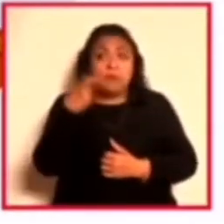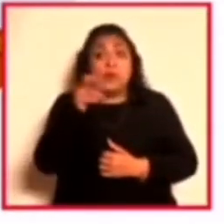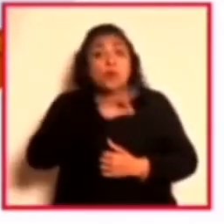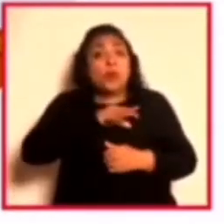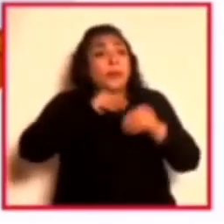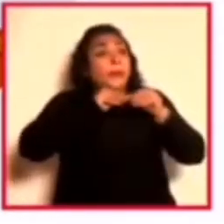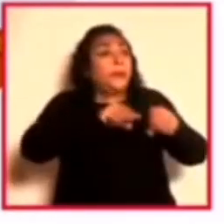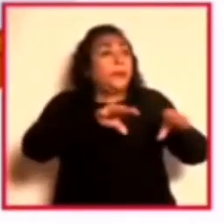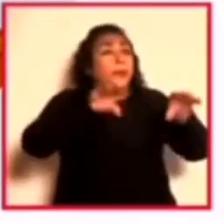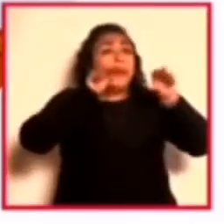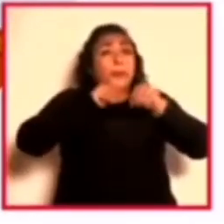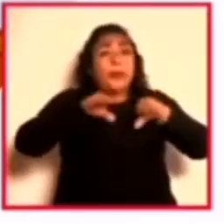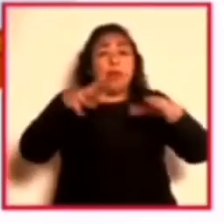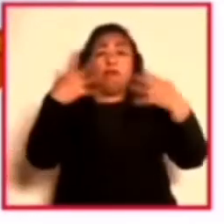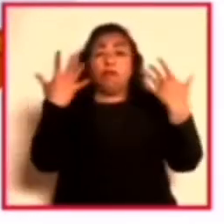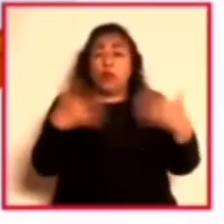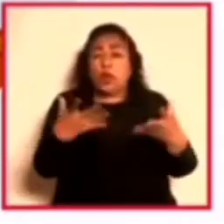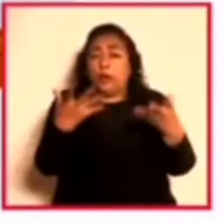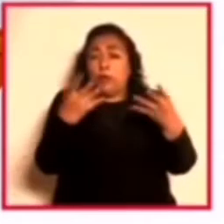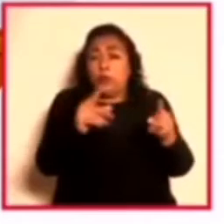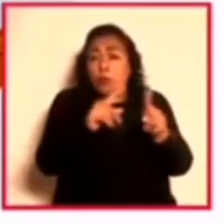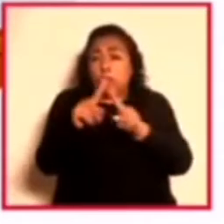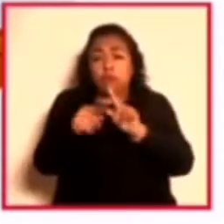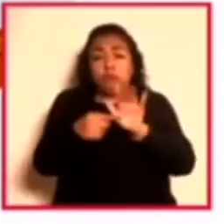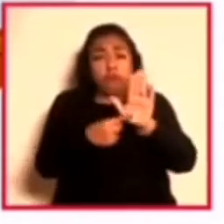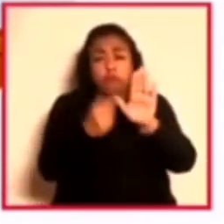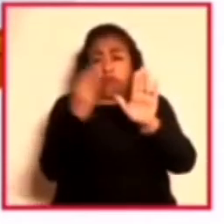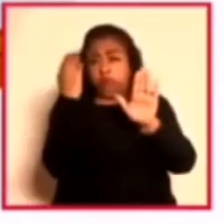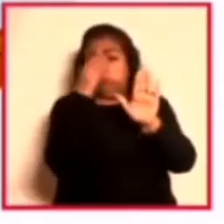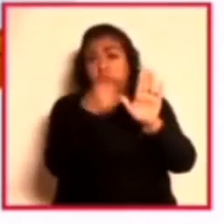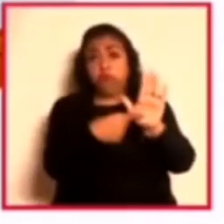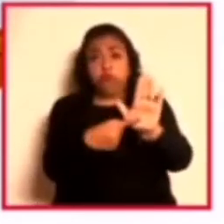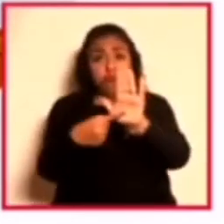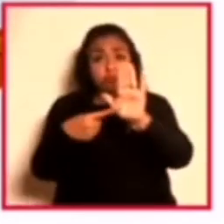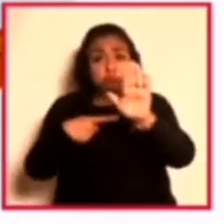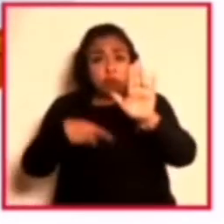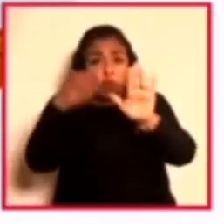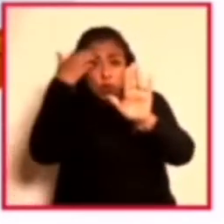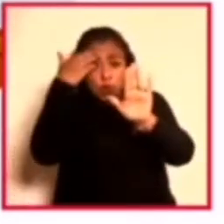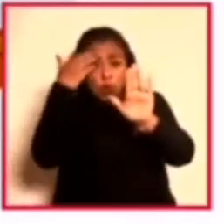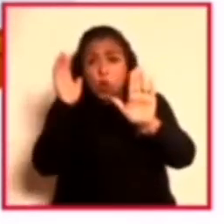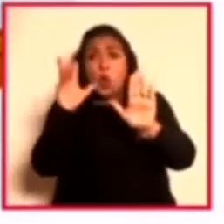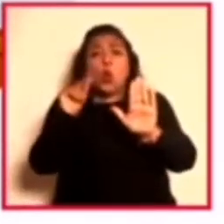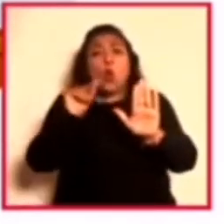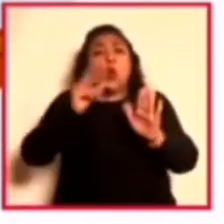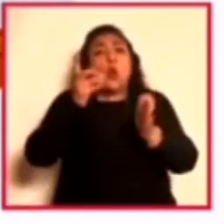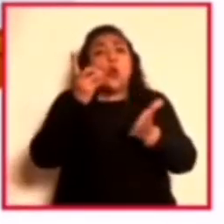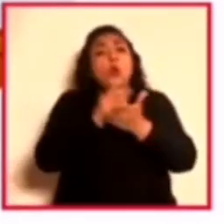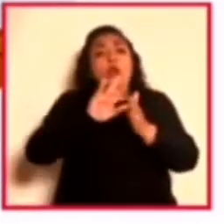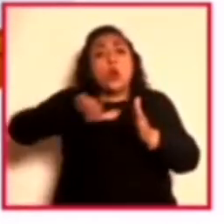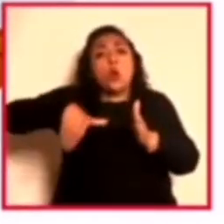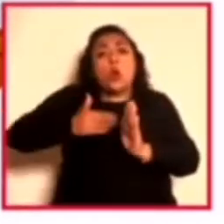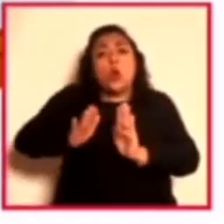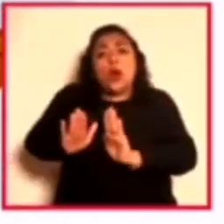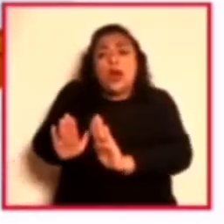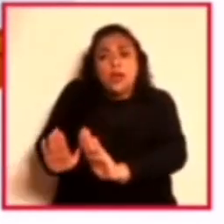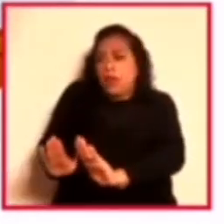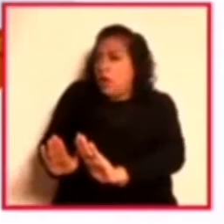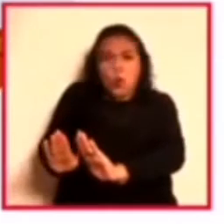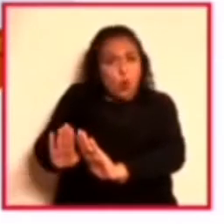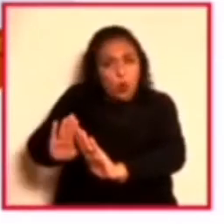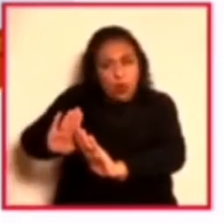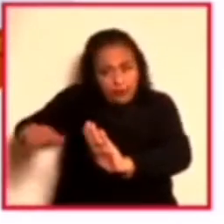acero tan rico y que la gente lo conozca, que no solamente se quede guardado en una bóveda y